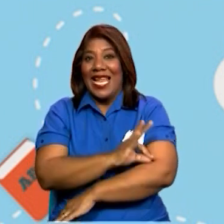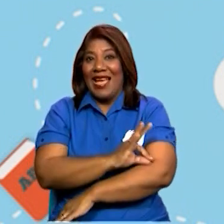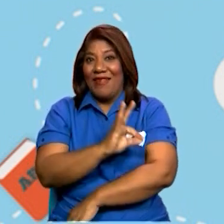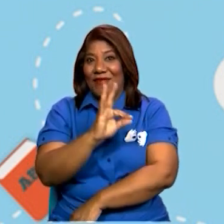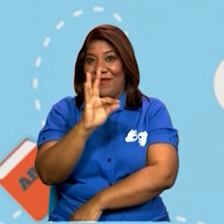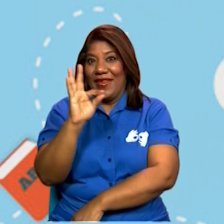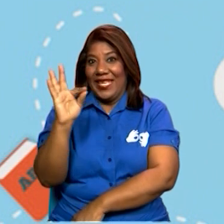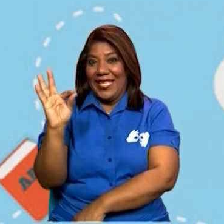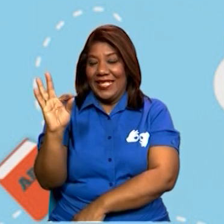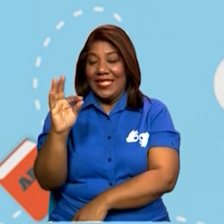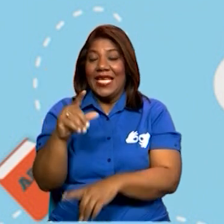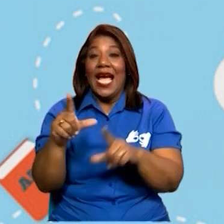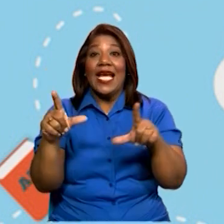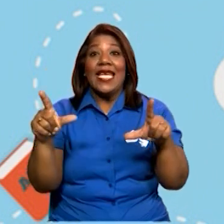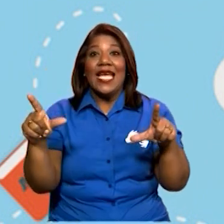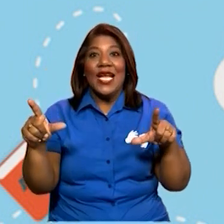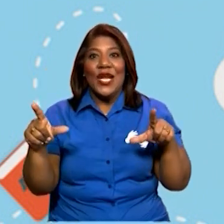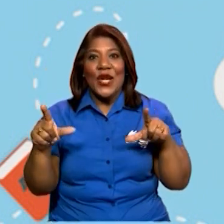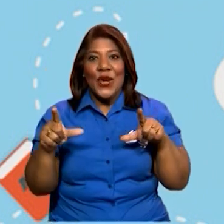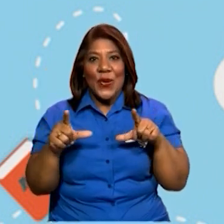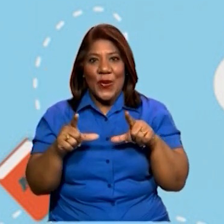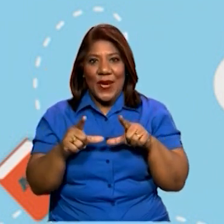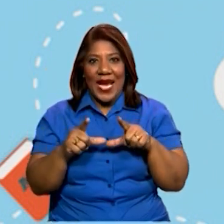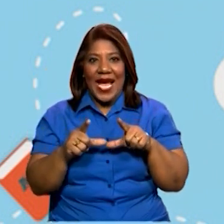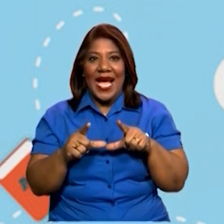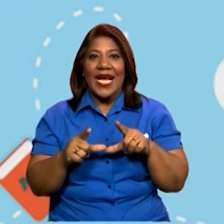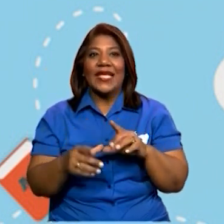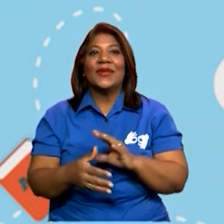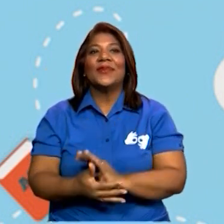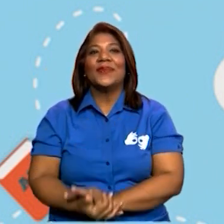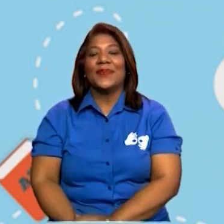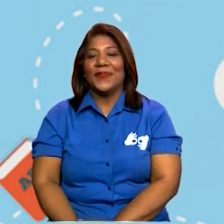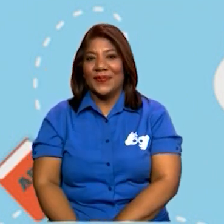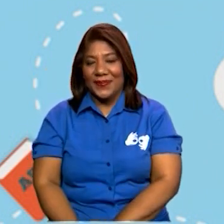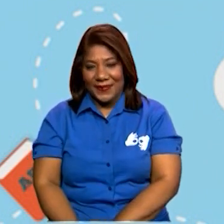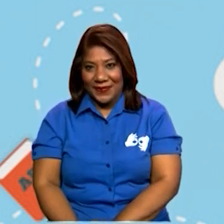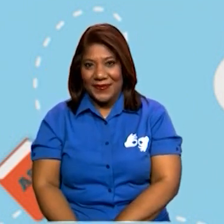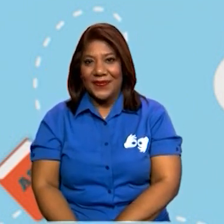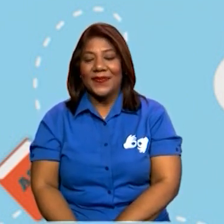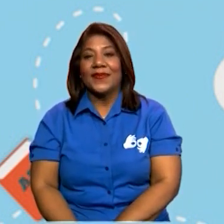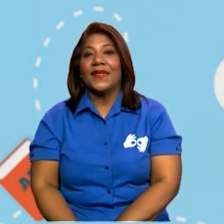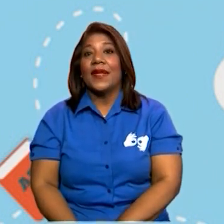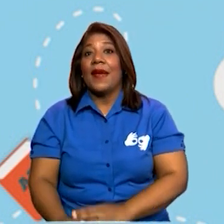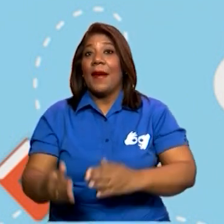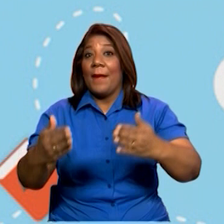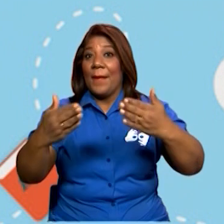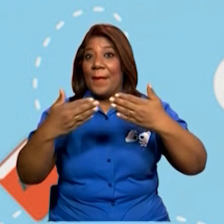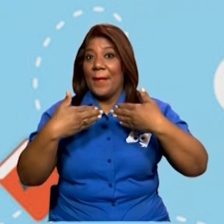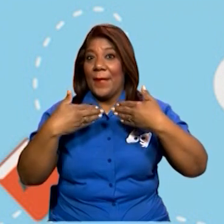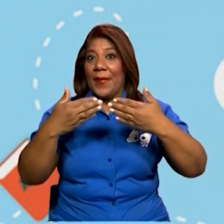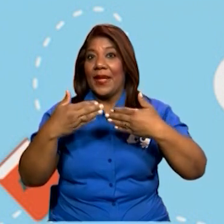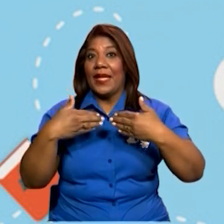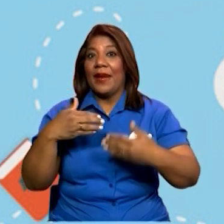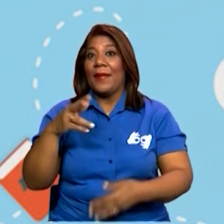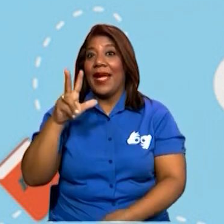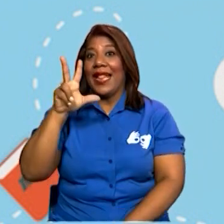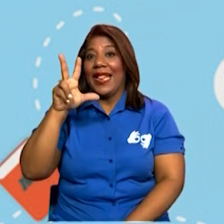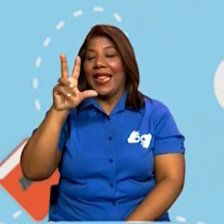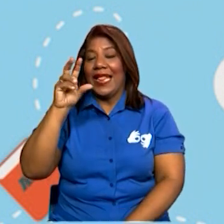La fecha, ¿verdad? Así es, Panamá, 30 de junio del 2020.